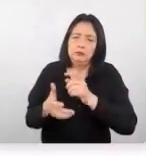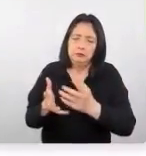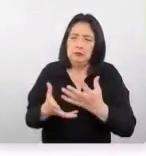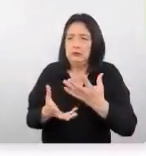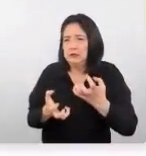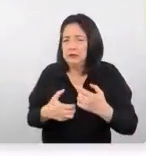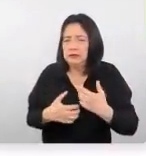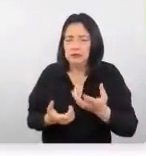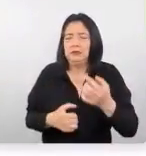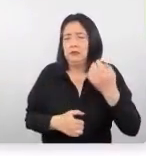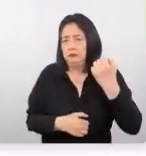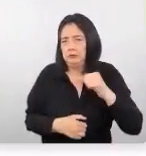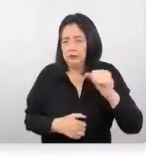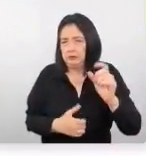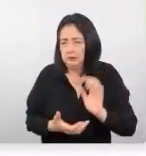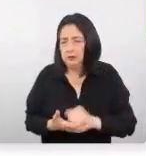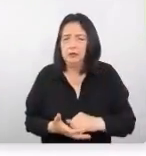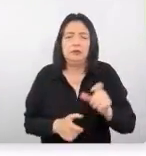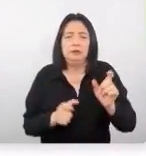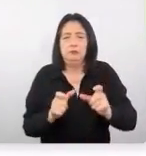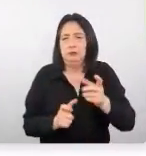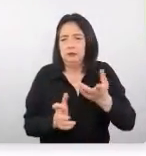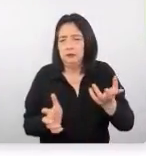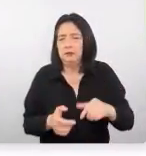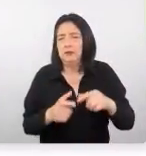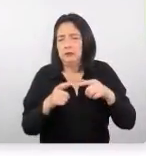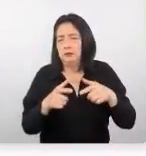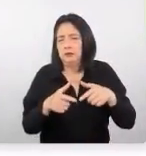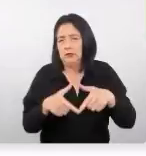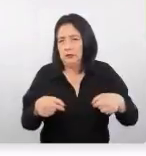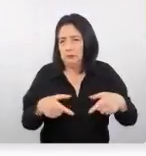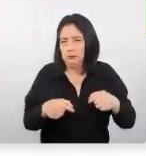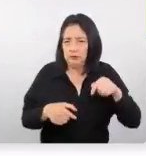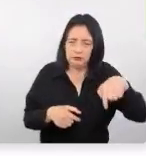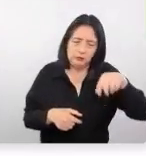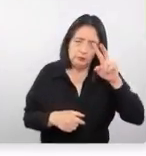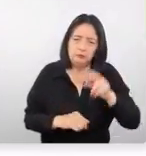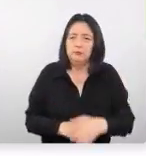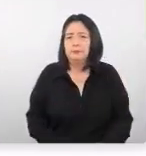interés de los viajeros japoneses en nuestro país